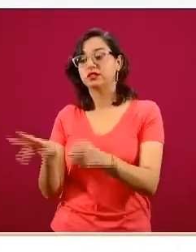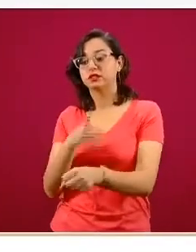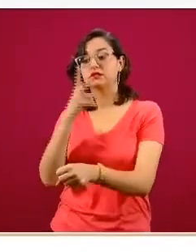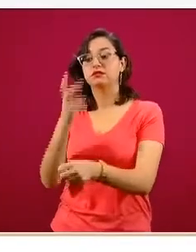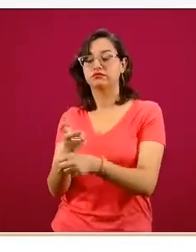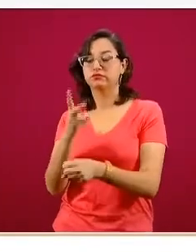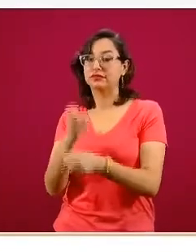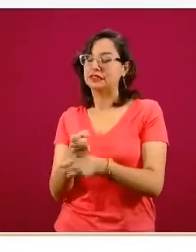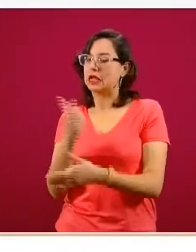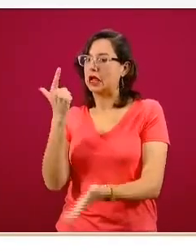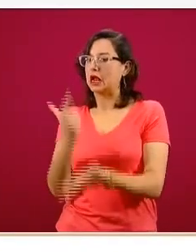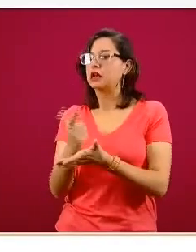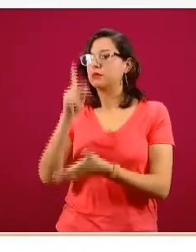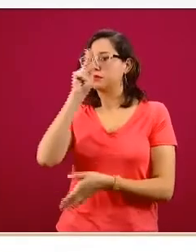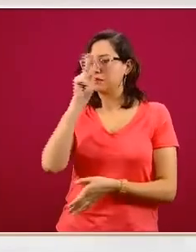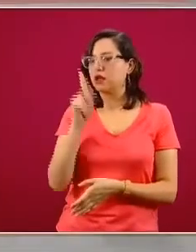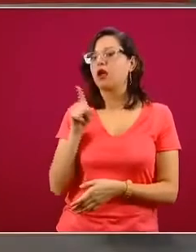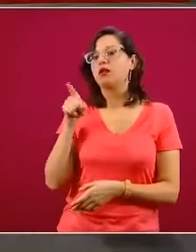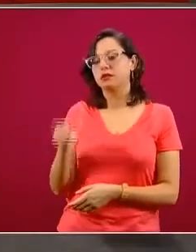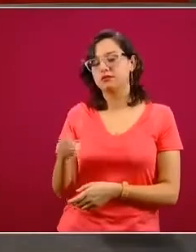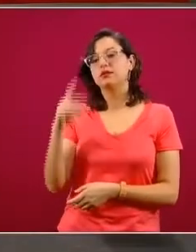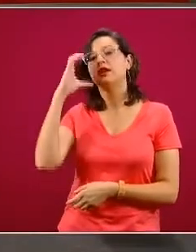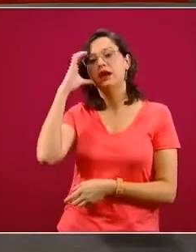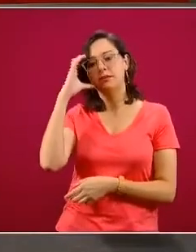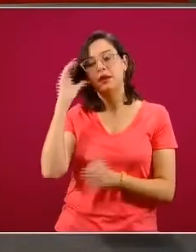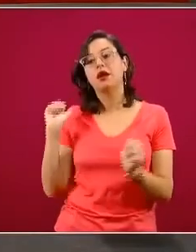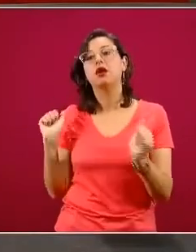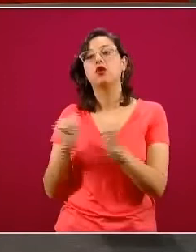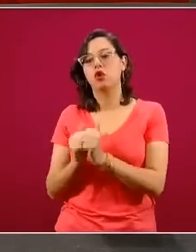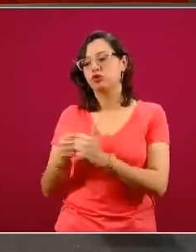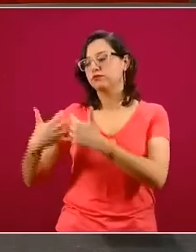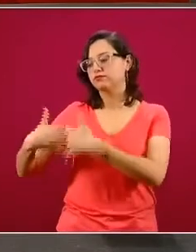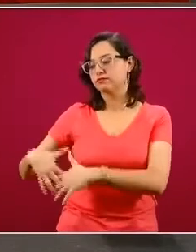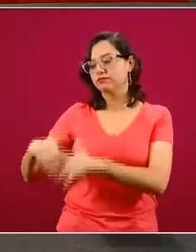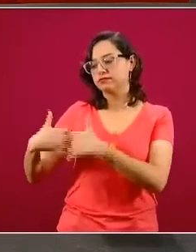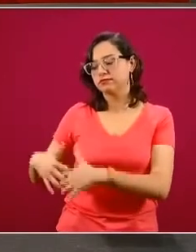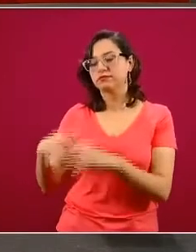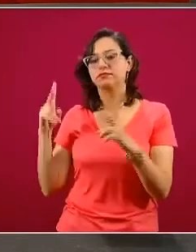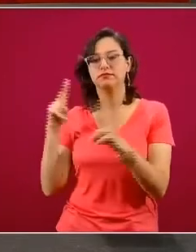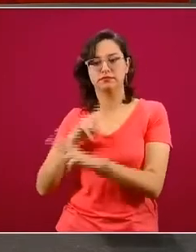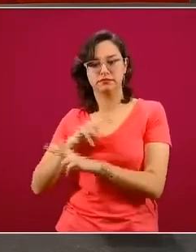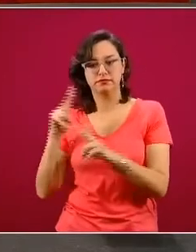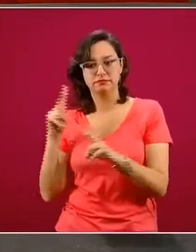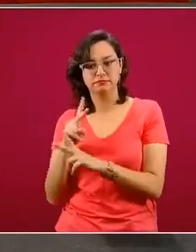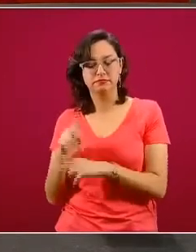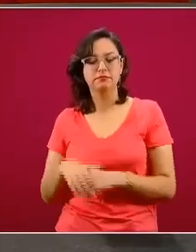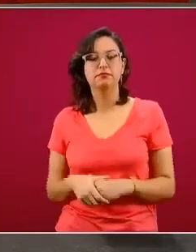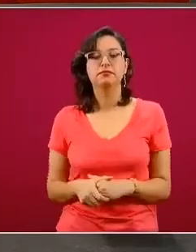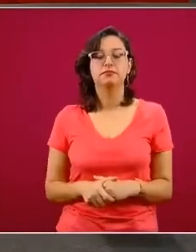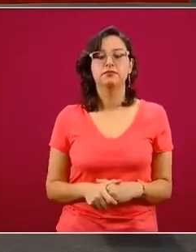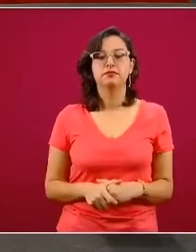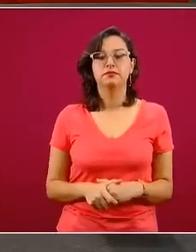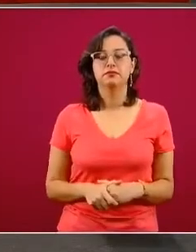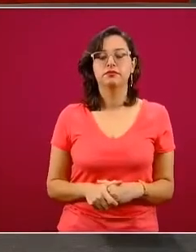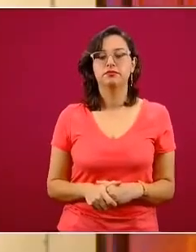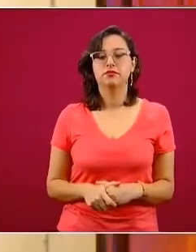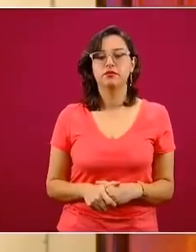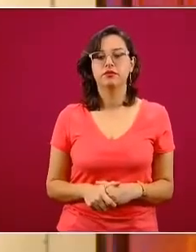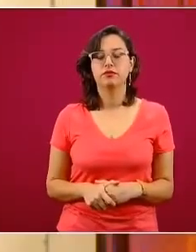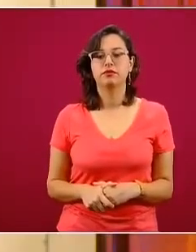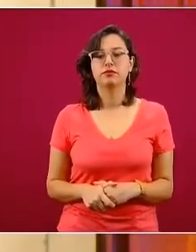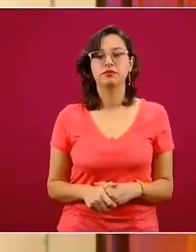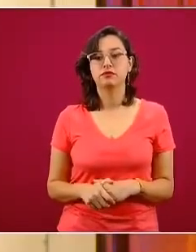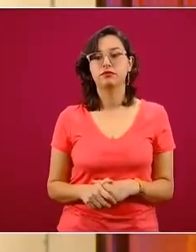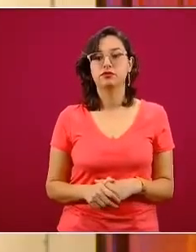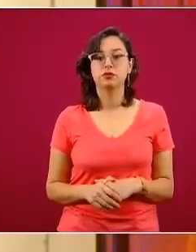para paciente crítico, en donde debe de estar presente un ventilador. Este es el corte general. Cada uno de esos puntos